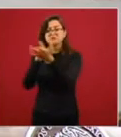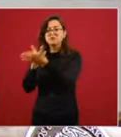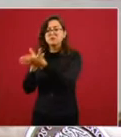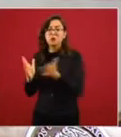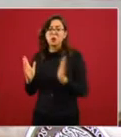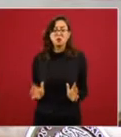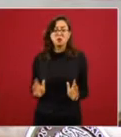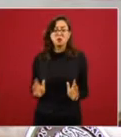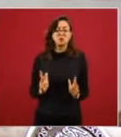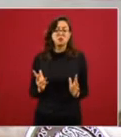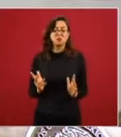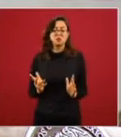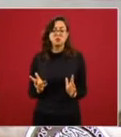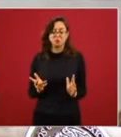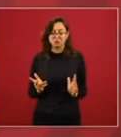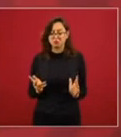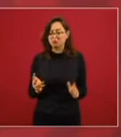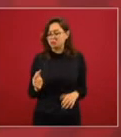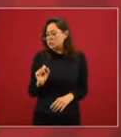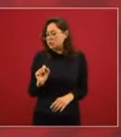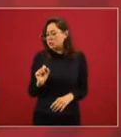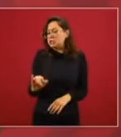que es lo que no se puede